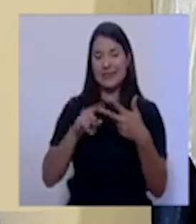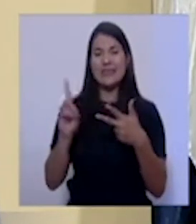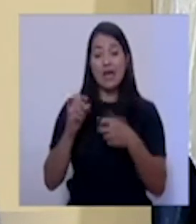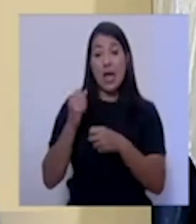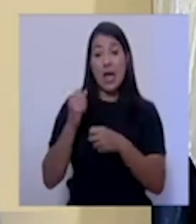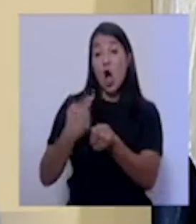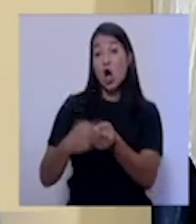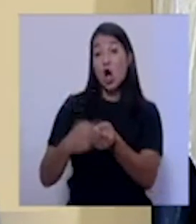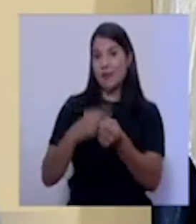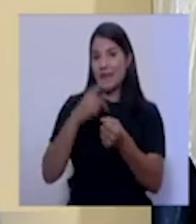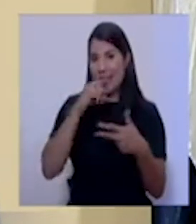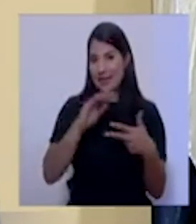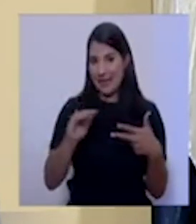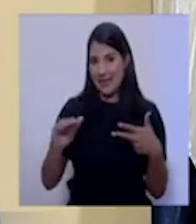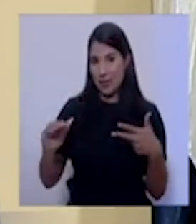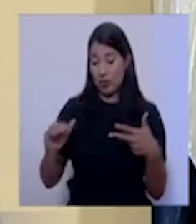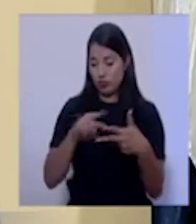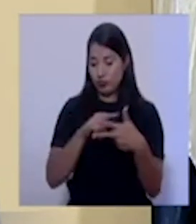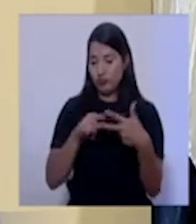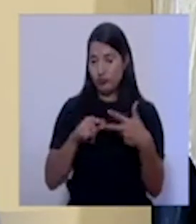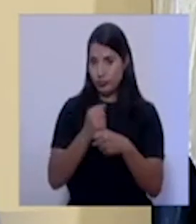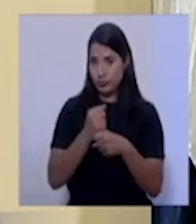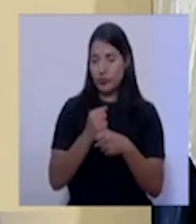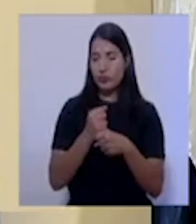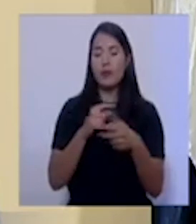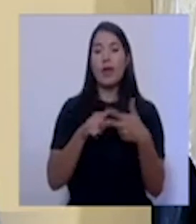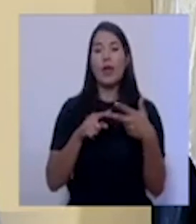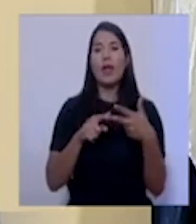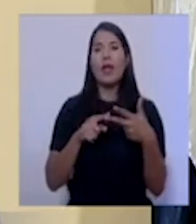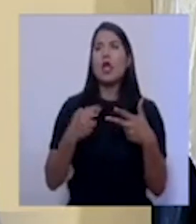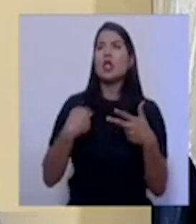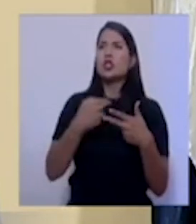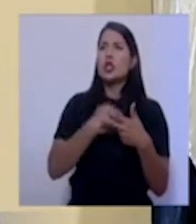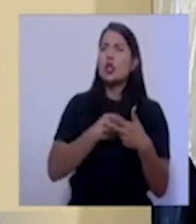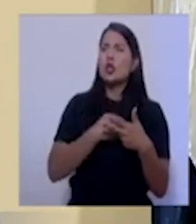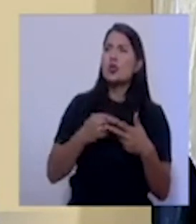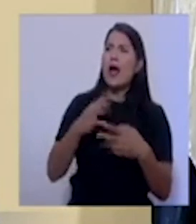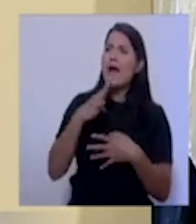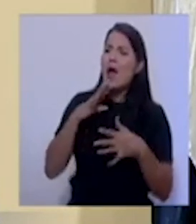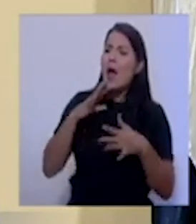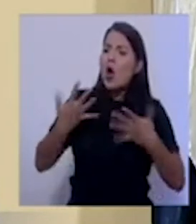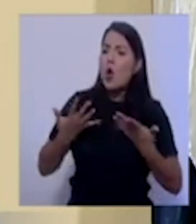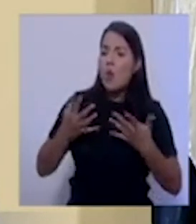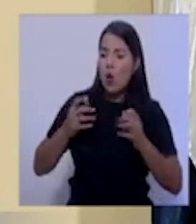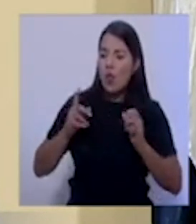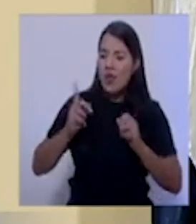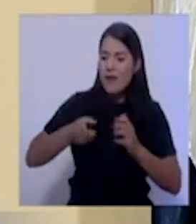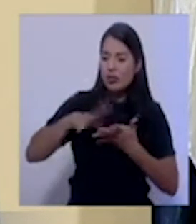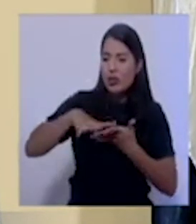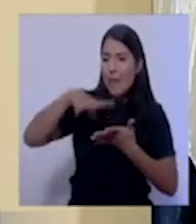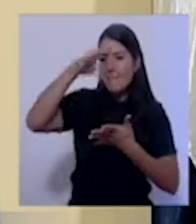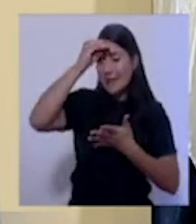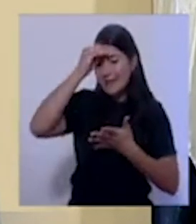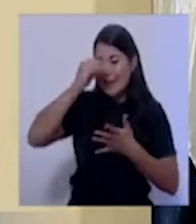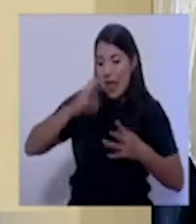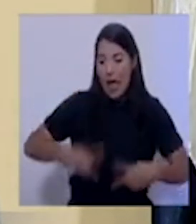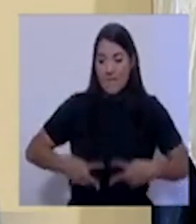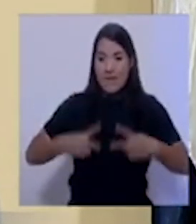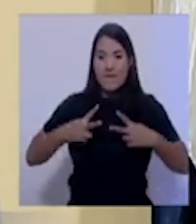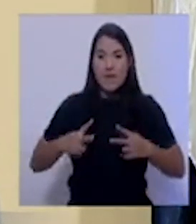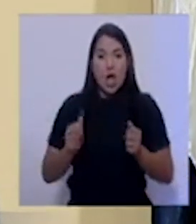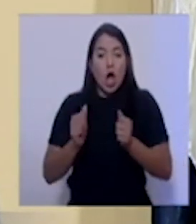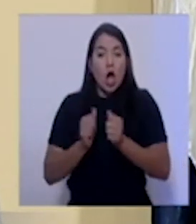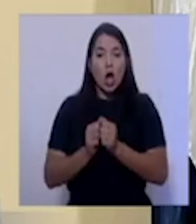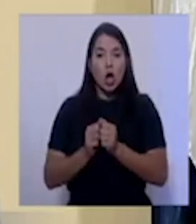respecto a cómo tenemos que aprender a bailar con el COVID, a vivir con el COVID, porque ahí va a estar, pero también las